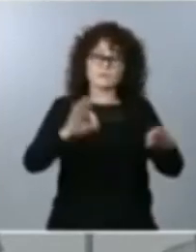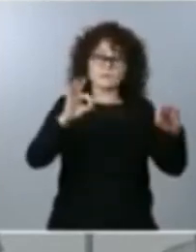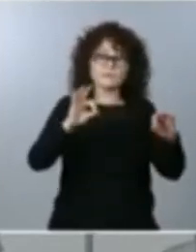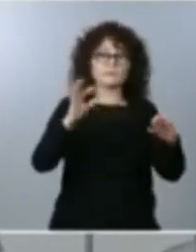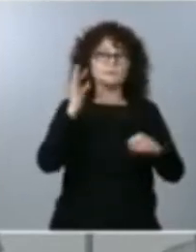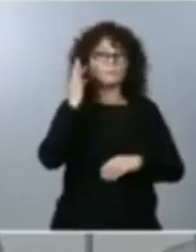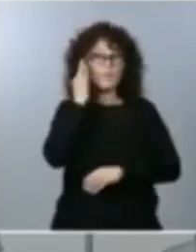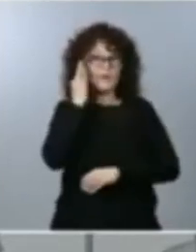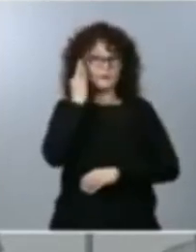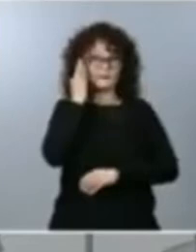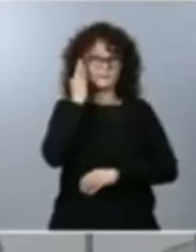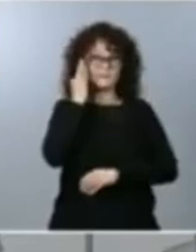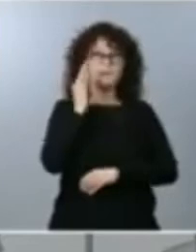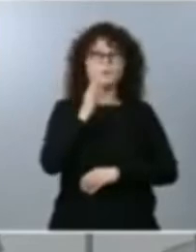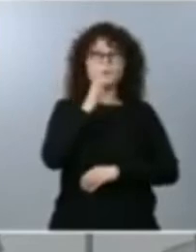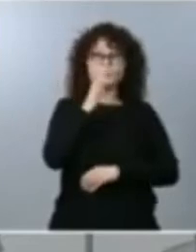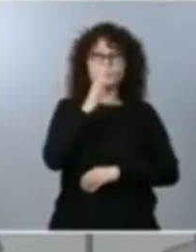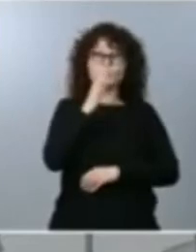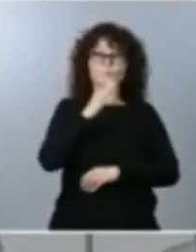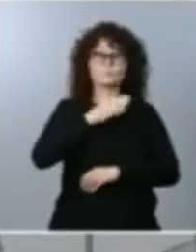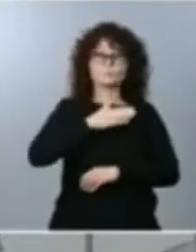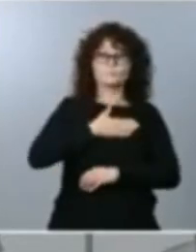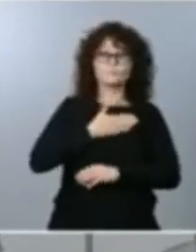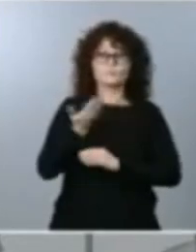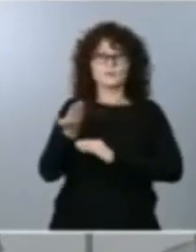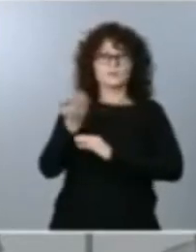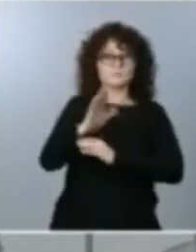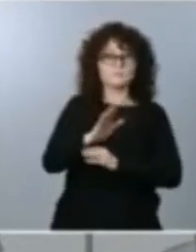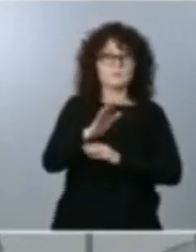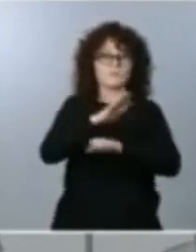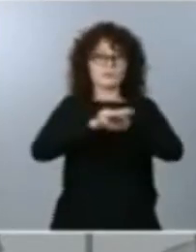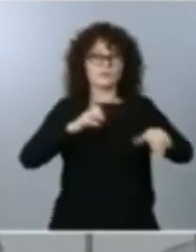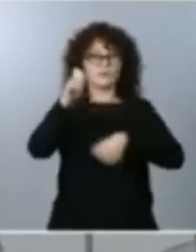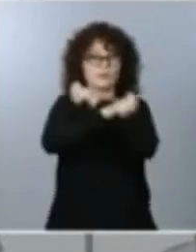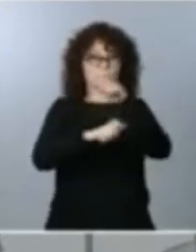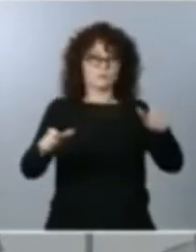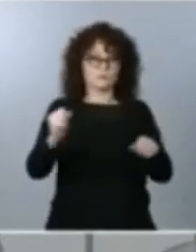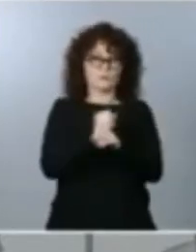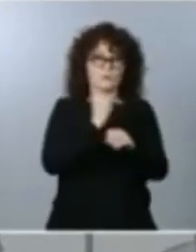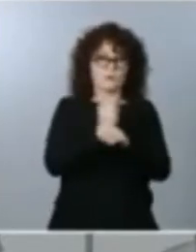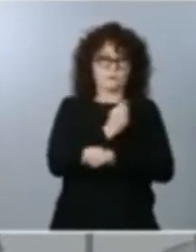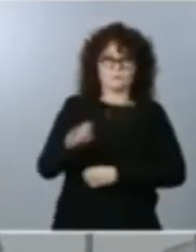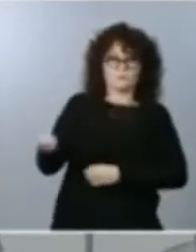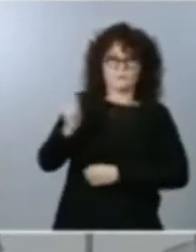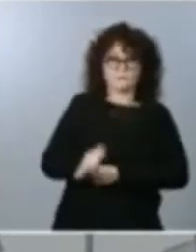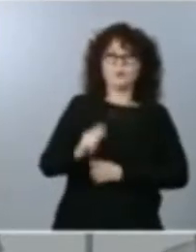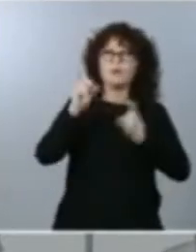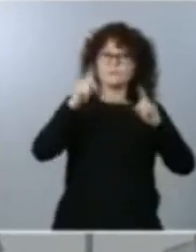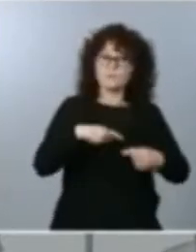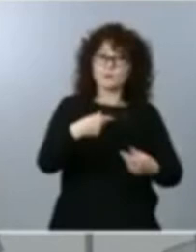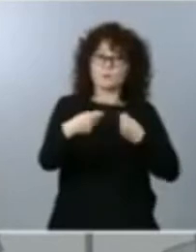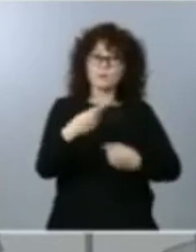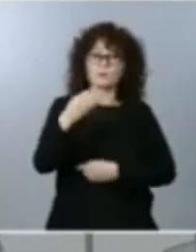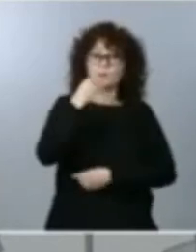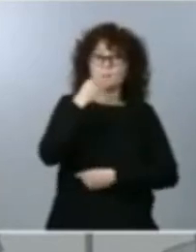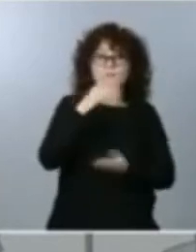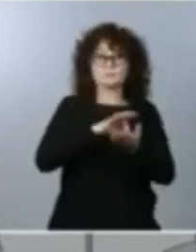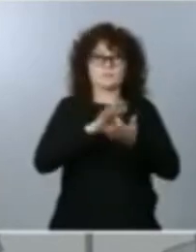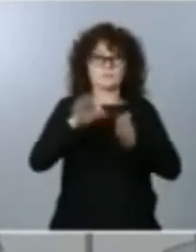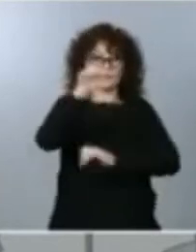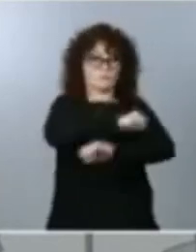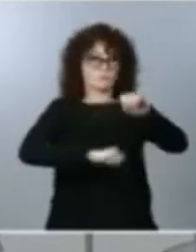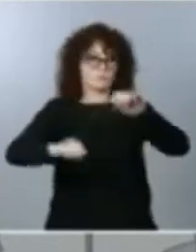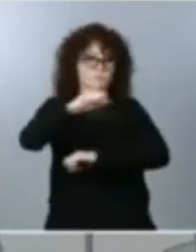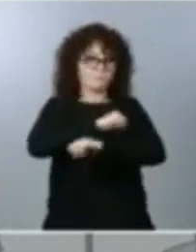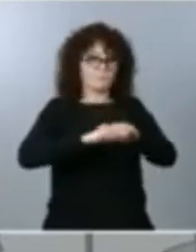representan entre nosotros la mayoría del personal sanitario. Son mayoría en el comercio, la alimentación, los servicios de limpieza hospitalaria